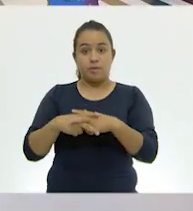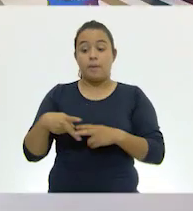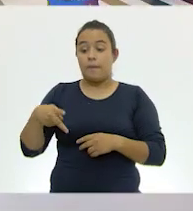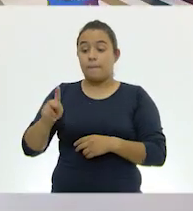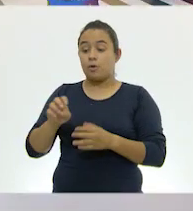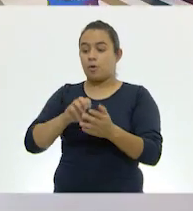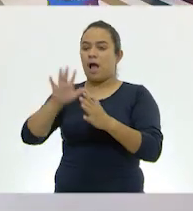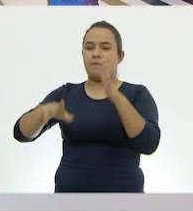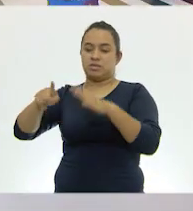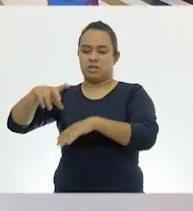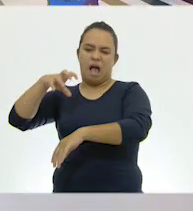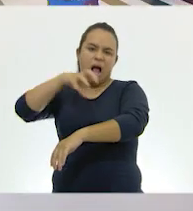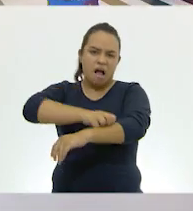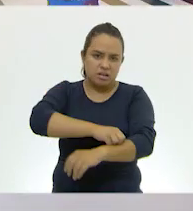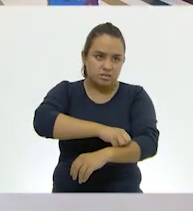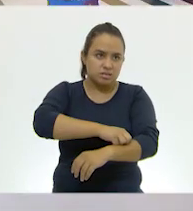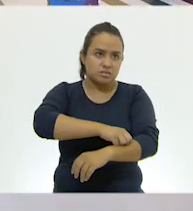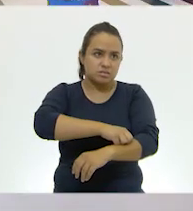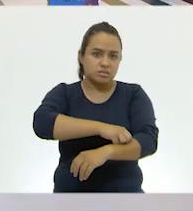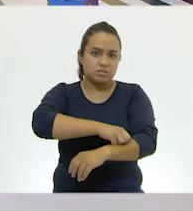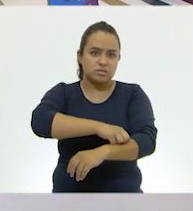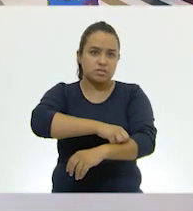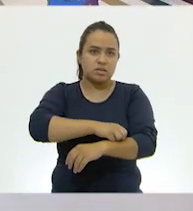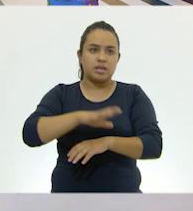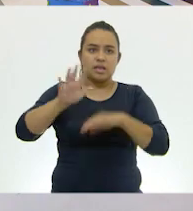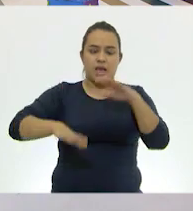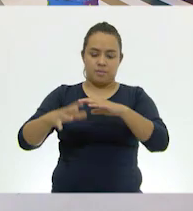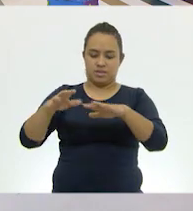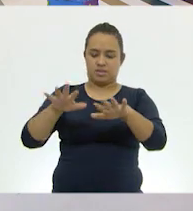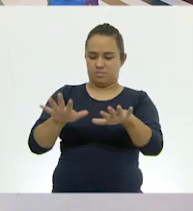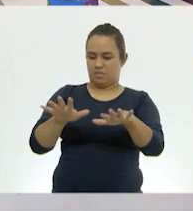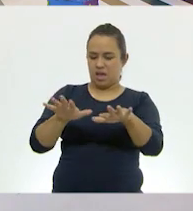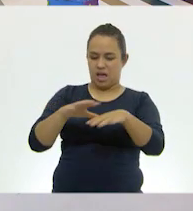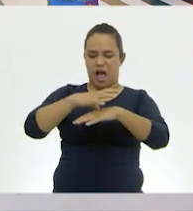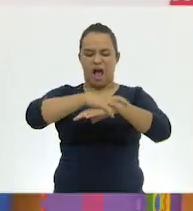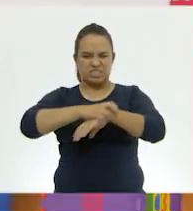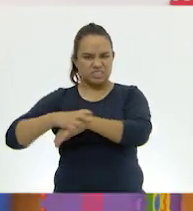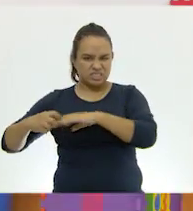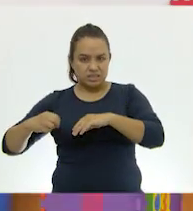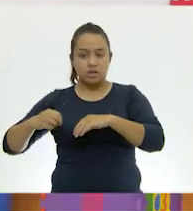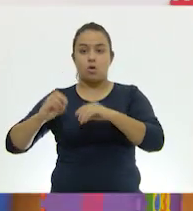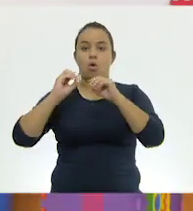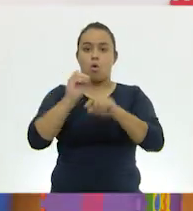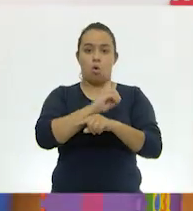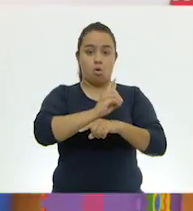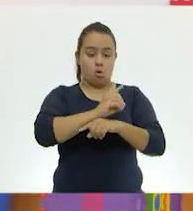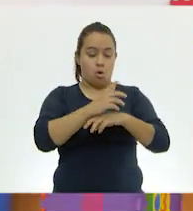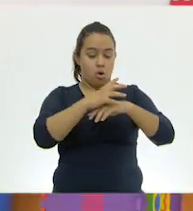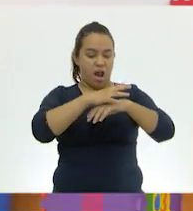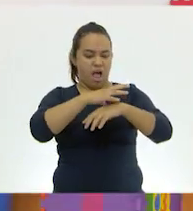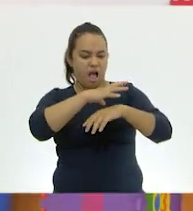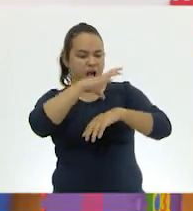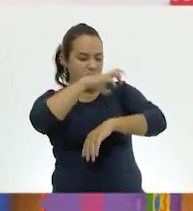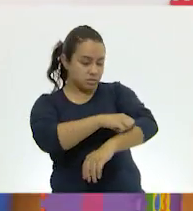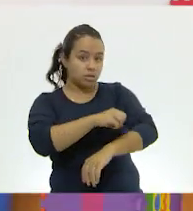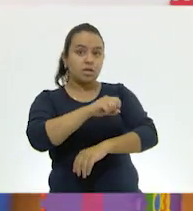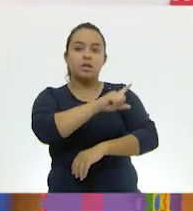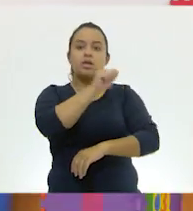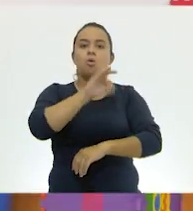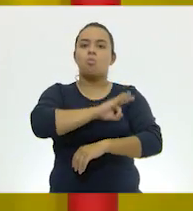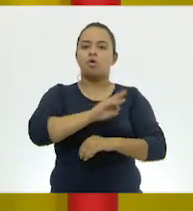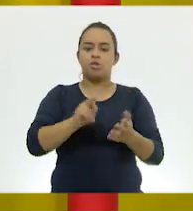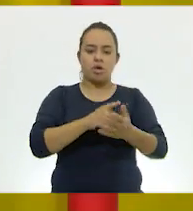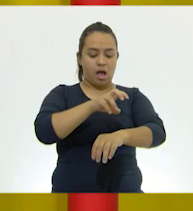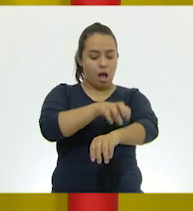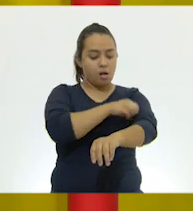emborderse y se quitan las manitas, se quitan la colita. ¿En serio? Entonces, pueden regenerarse. O sea, ¿puede